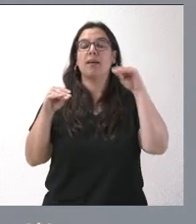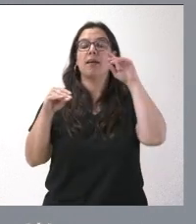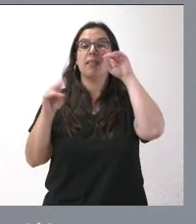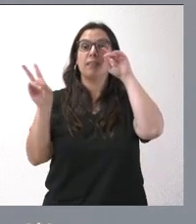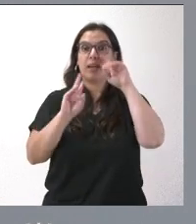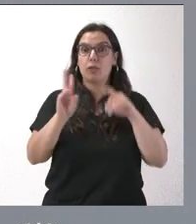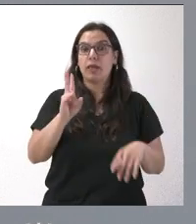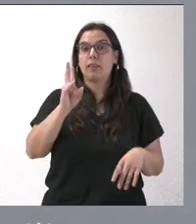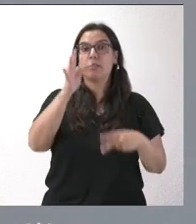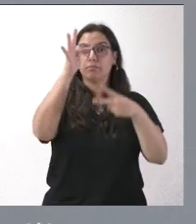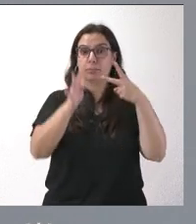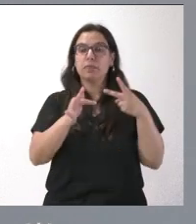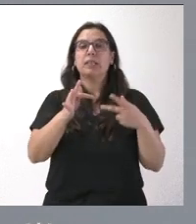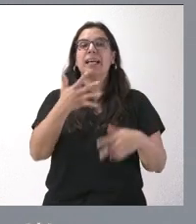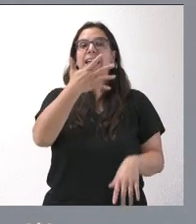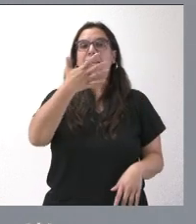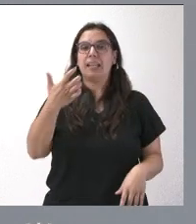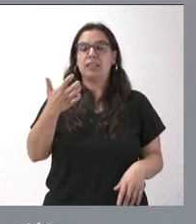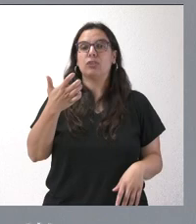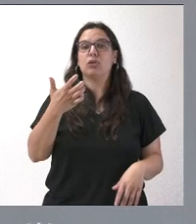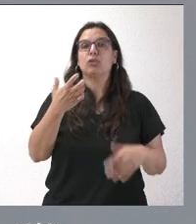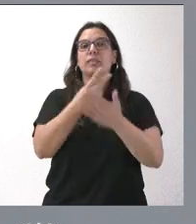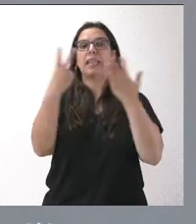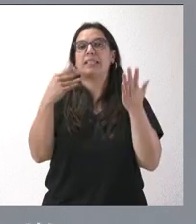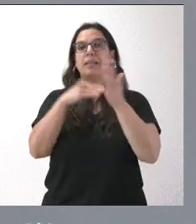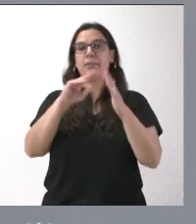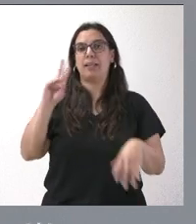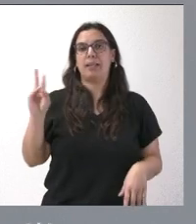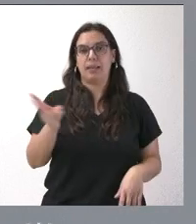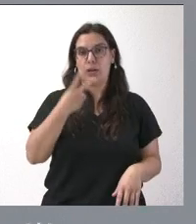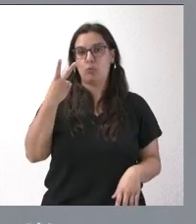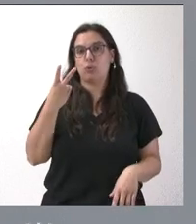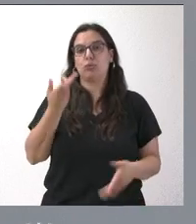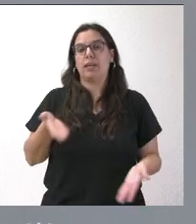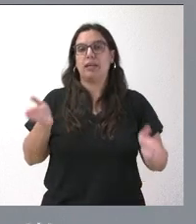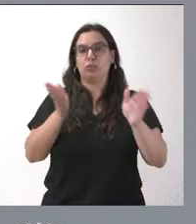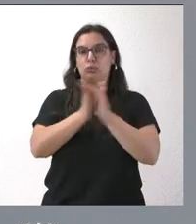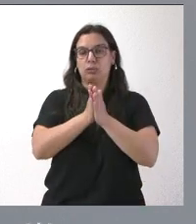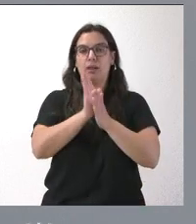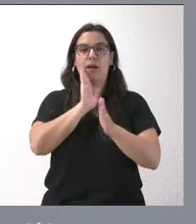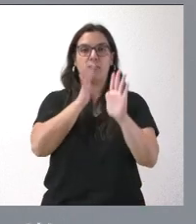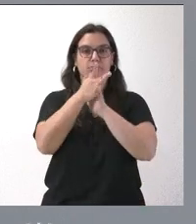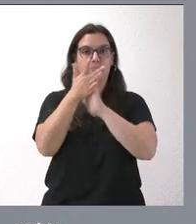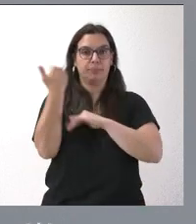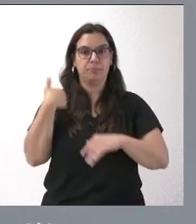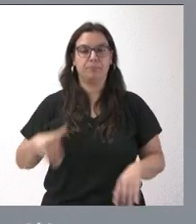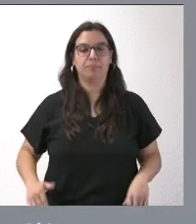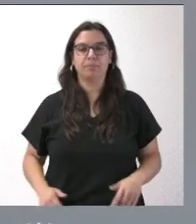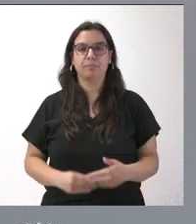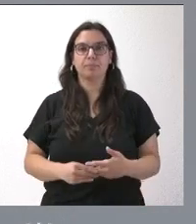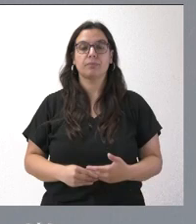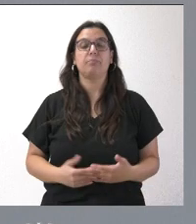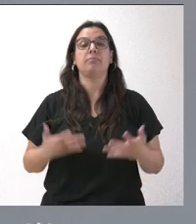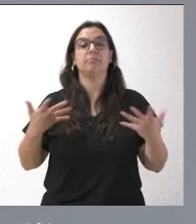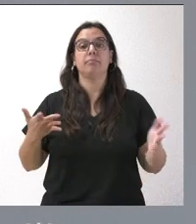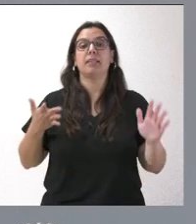Valladolid asciende a 517.000 euros con el conjunto de actuaciones que les hemos descrito. De esta forma,